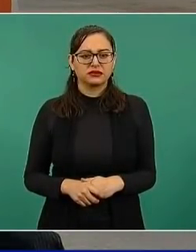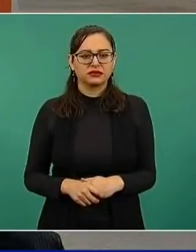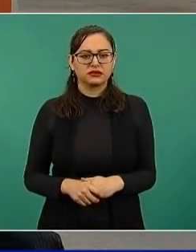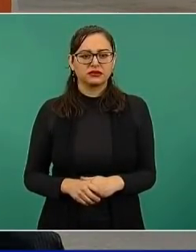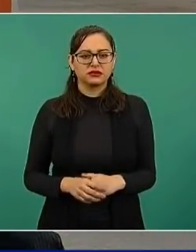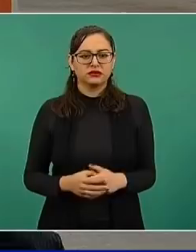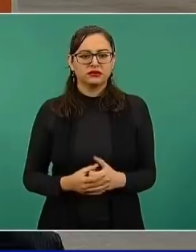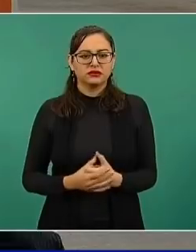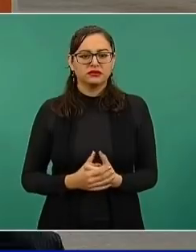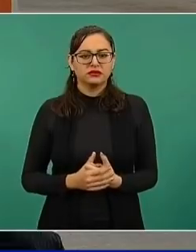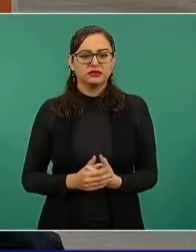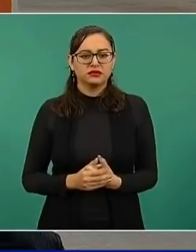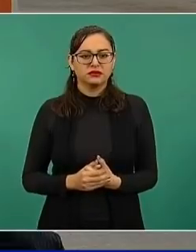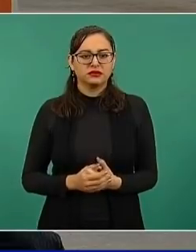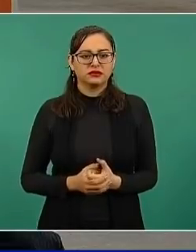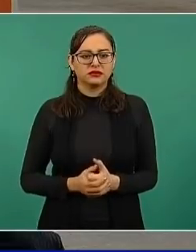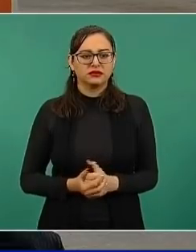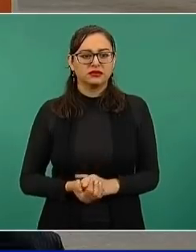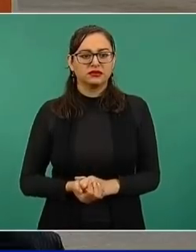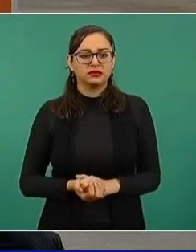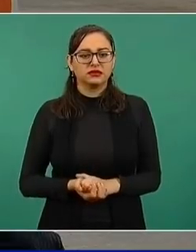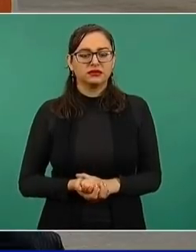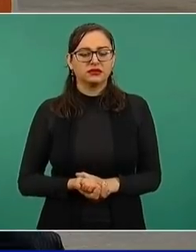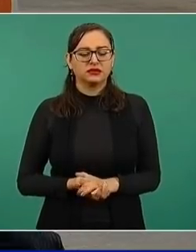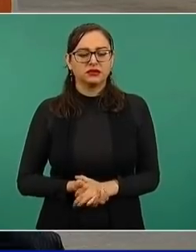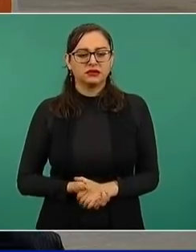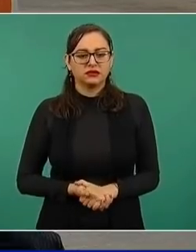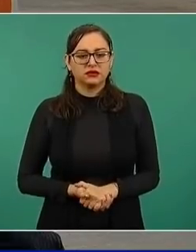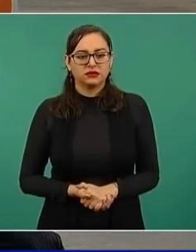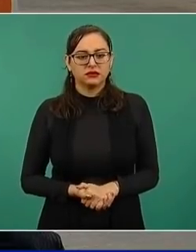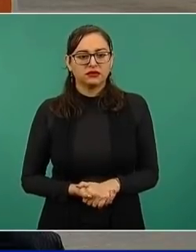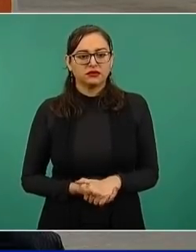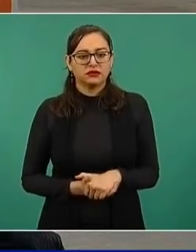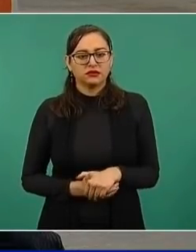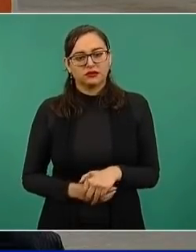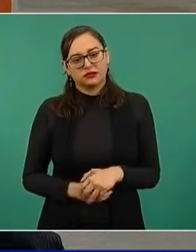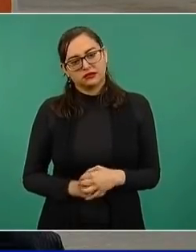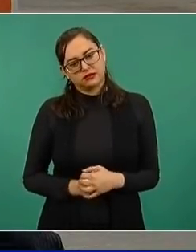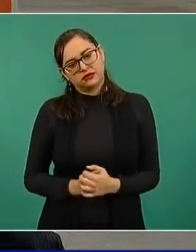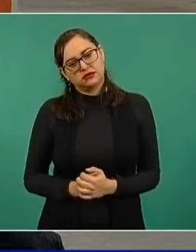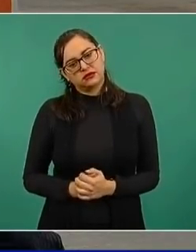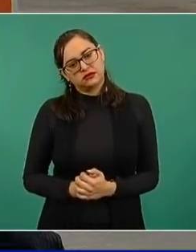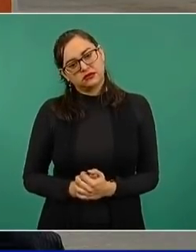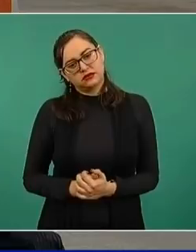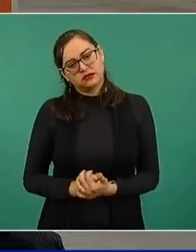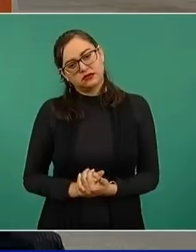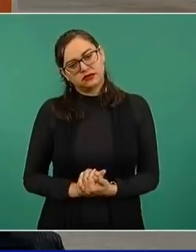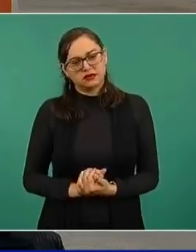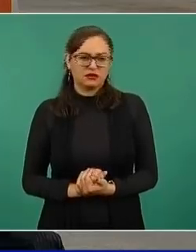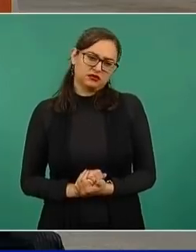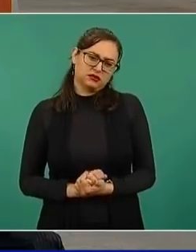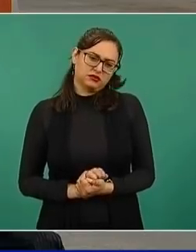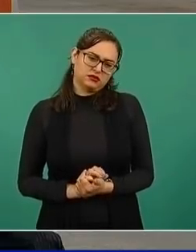No, no es este, es uno de que ya se terminó.